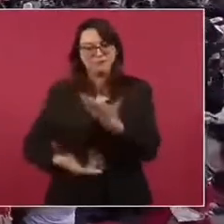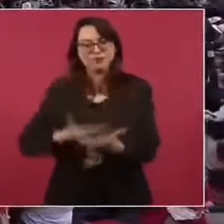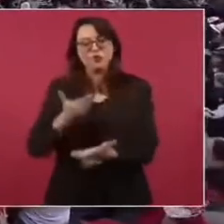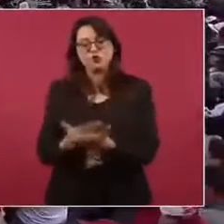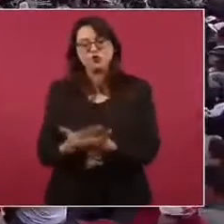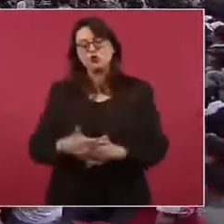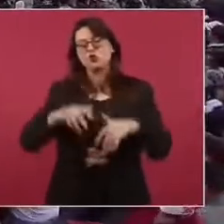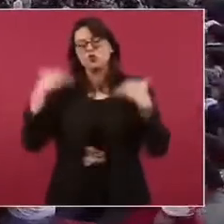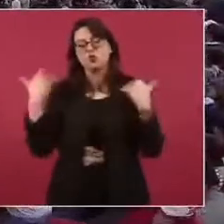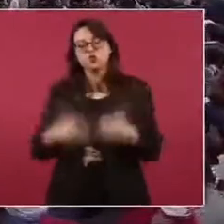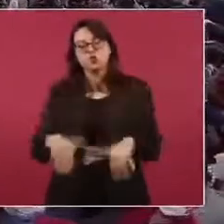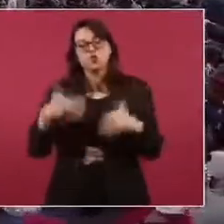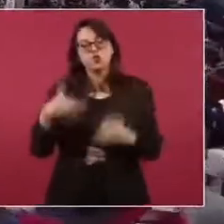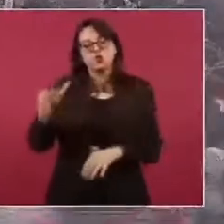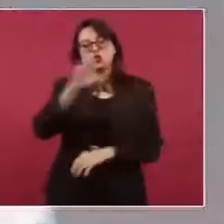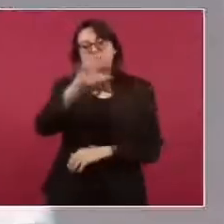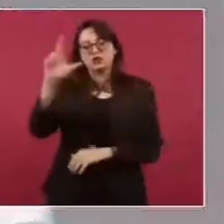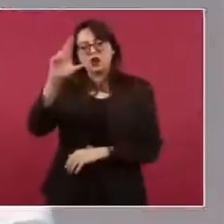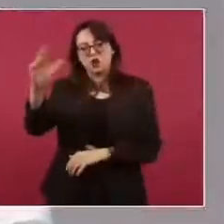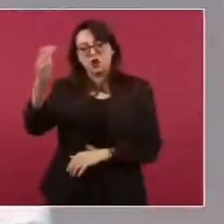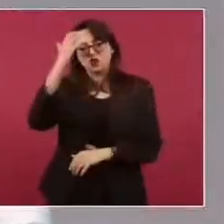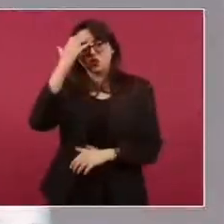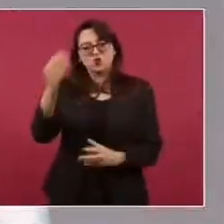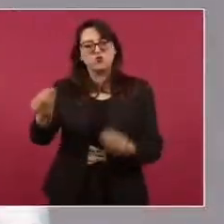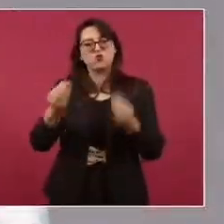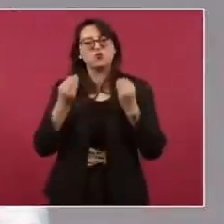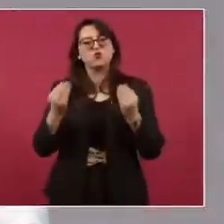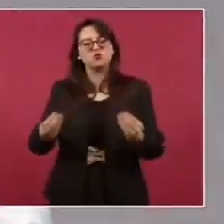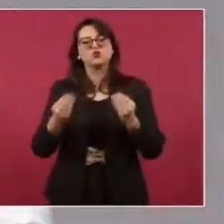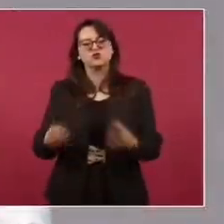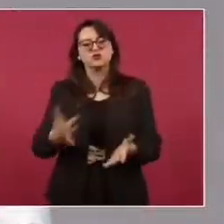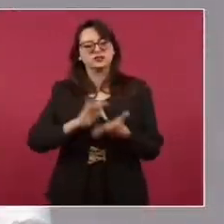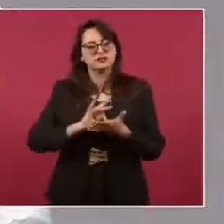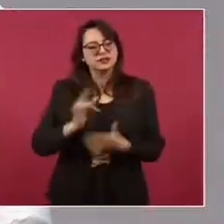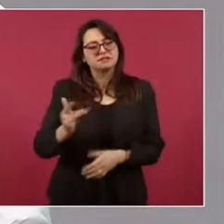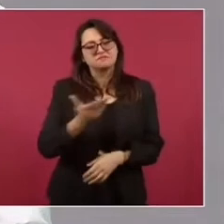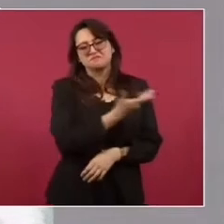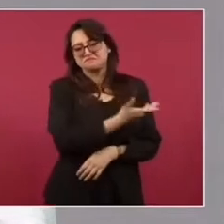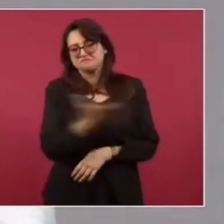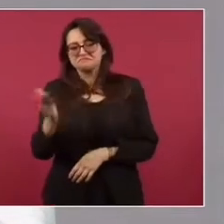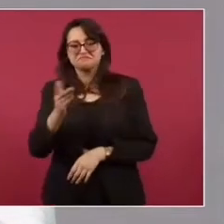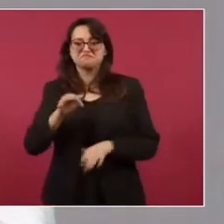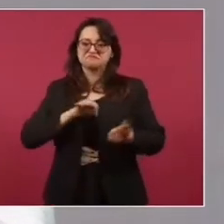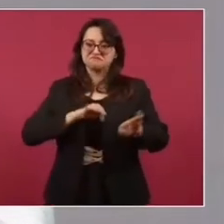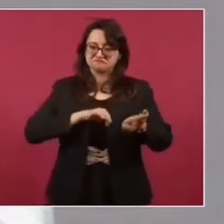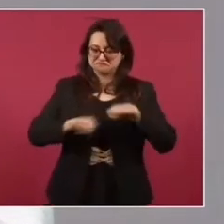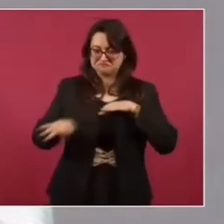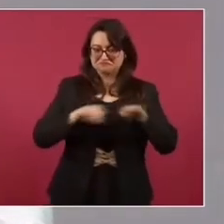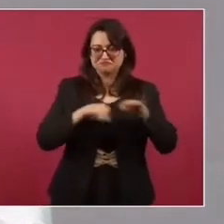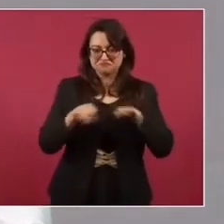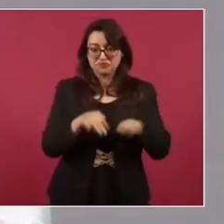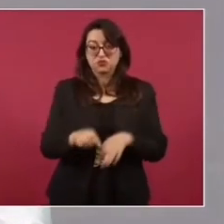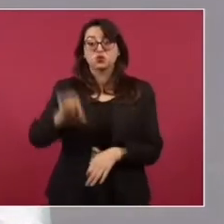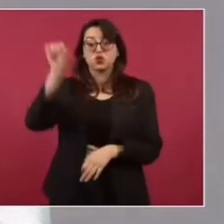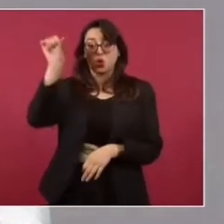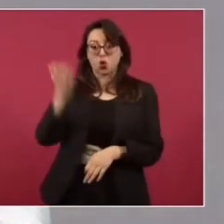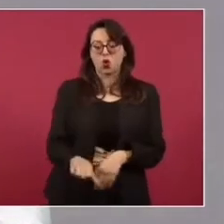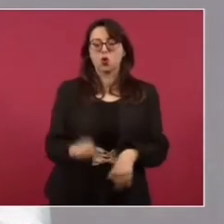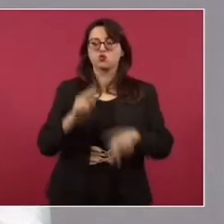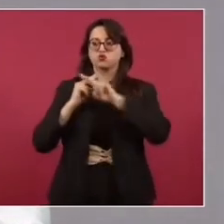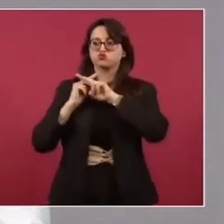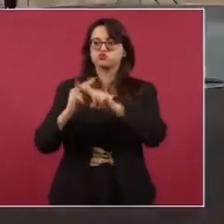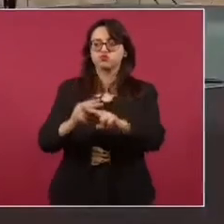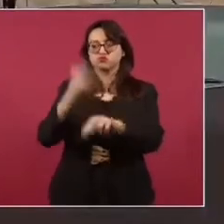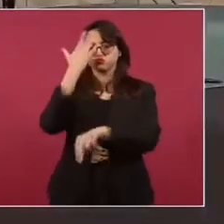reconocimiento y agradecimiento a su incansable labor. En esta conmemoración de los 85